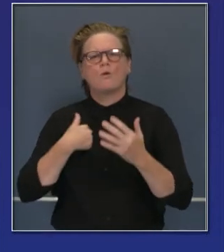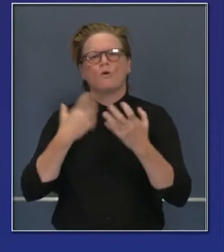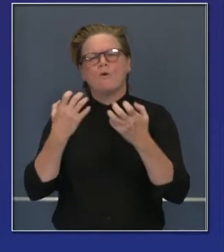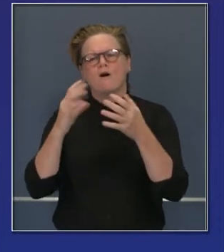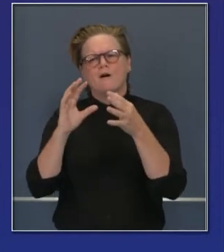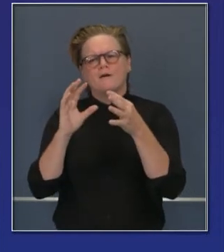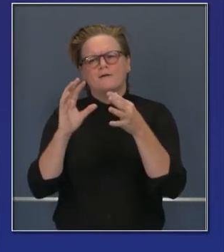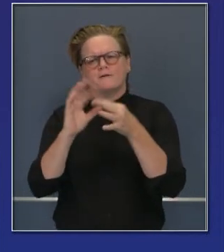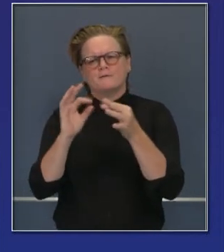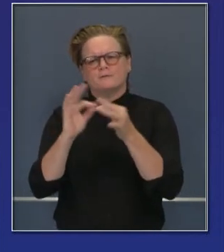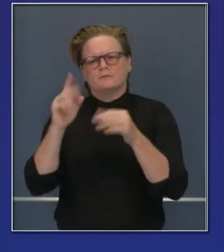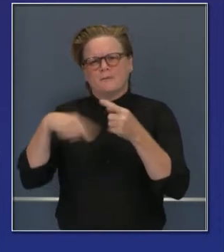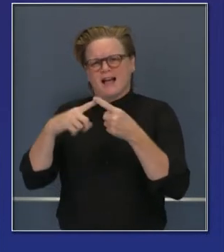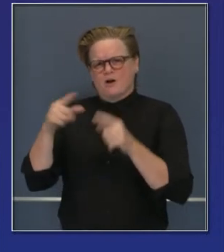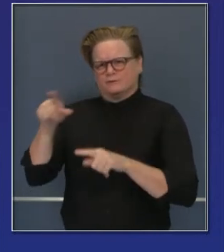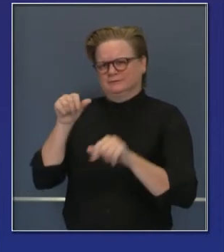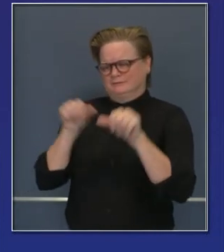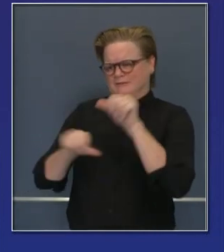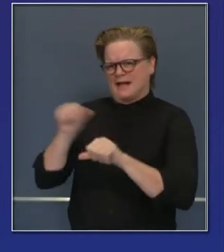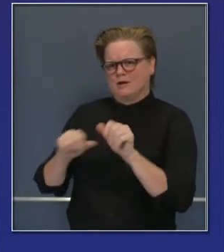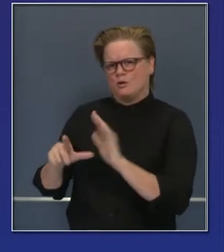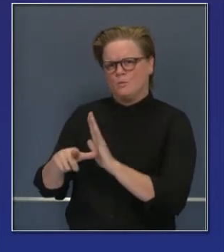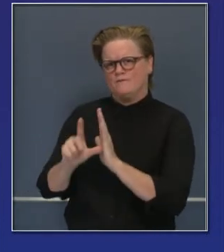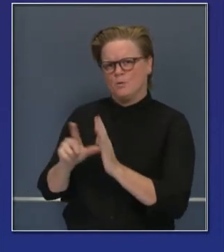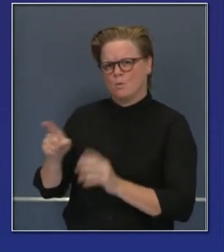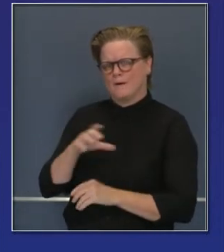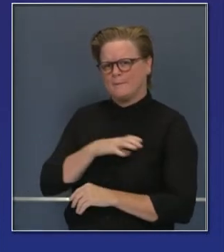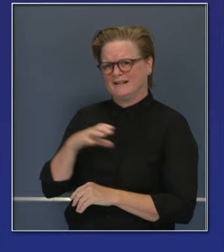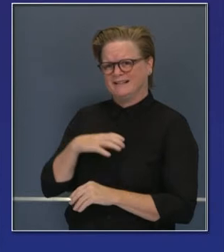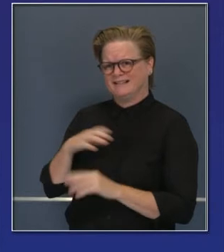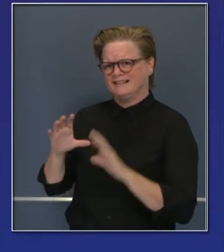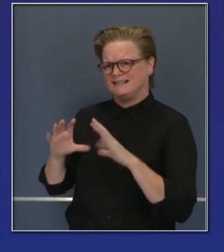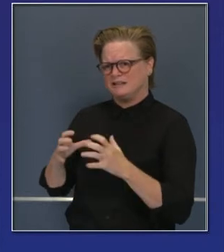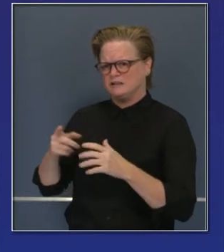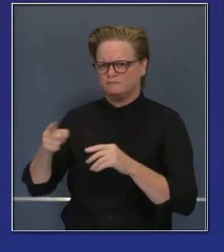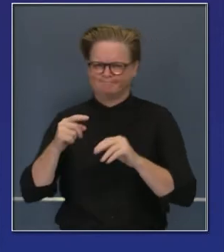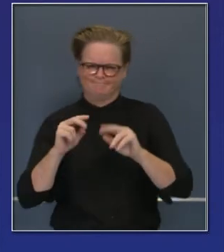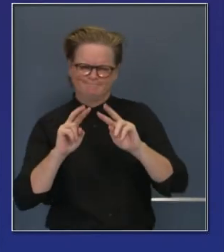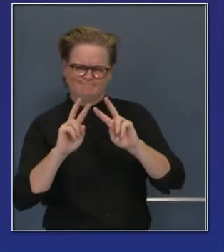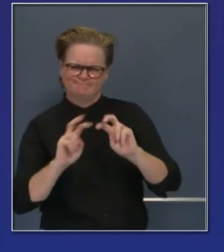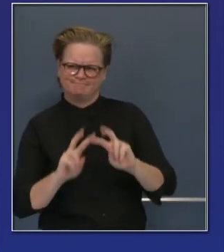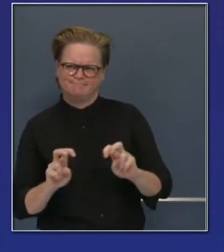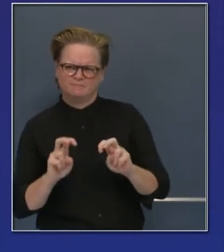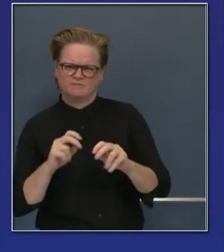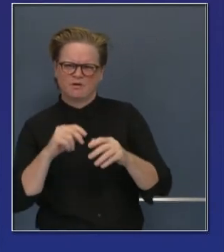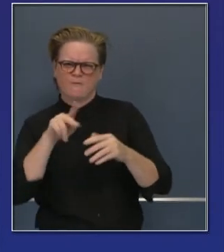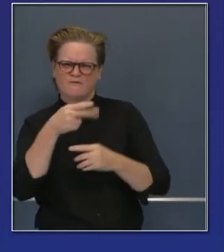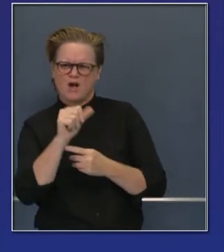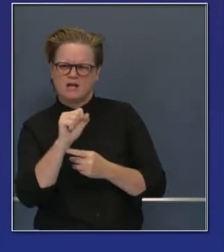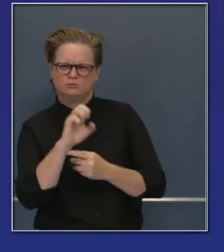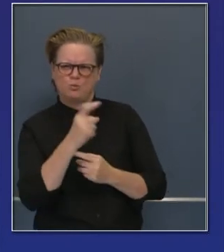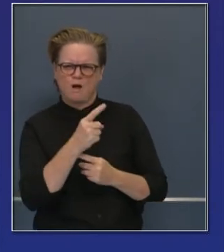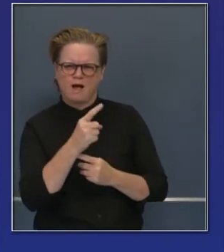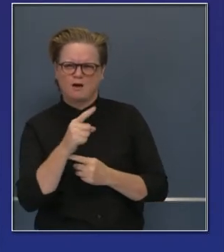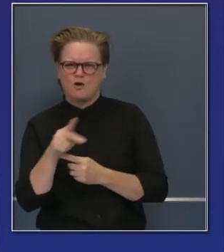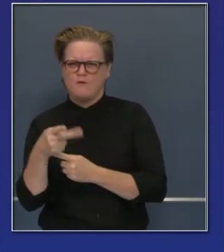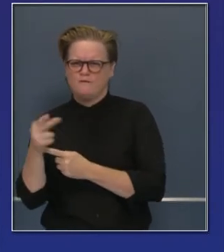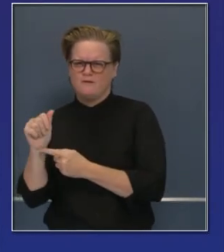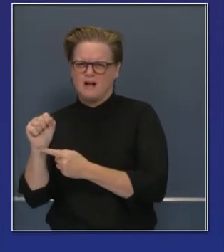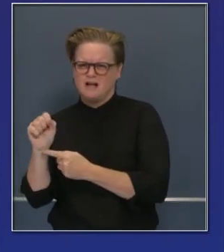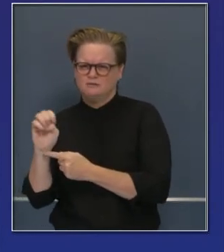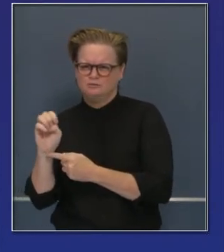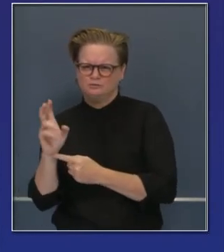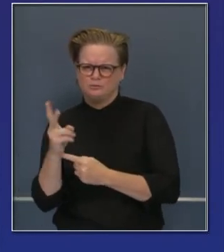En el grupo de revisión de seguridad científica han revisado la fase 1 y fase 2 de los datos. Ya